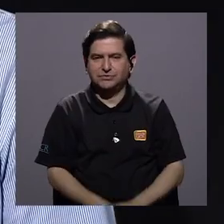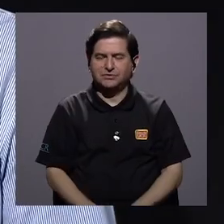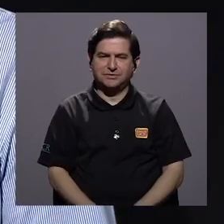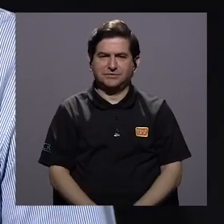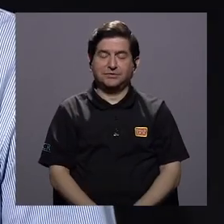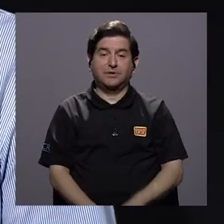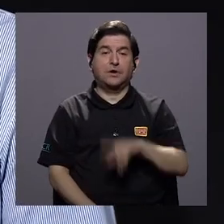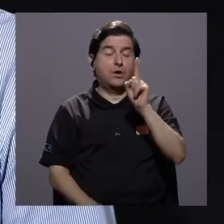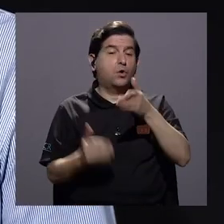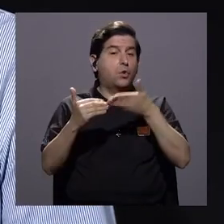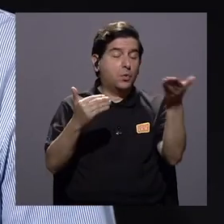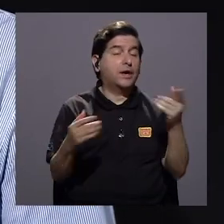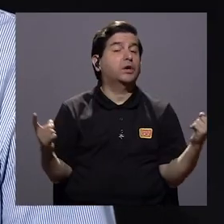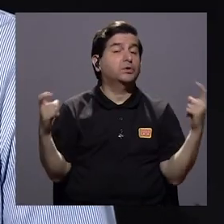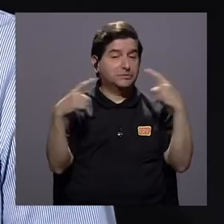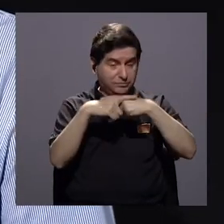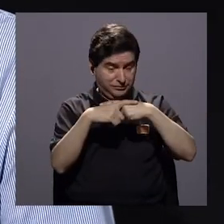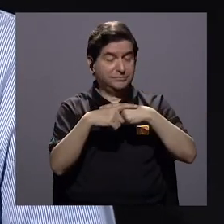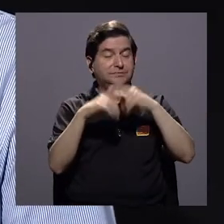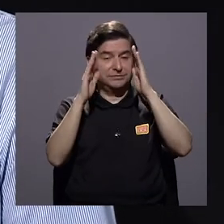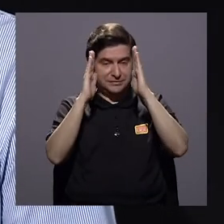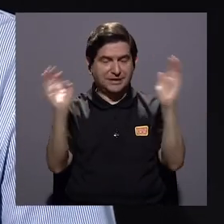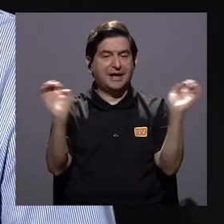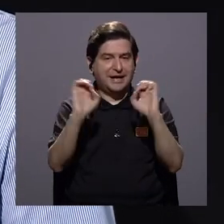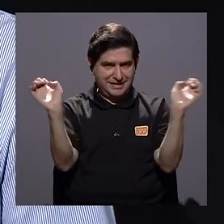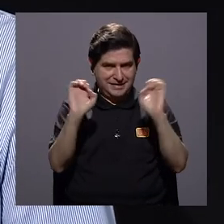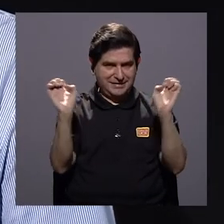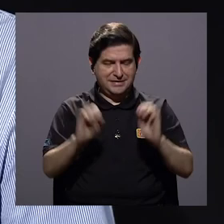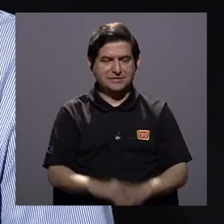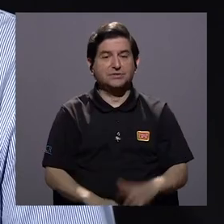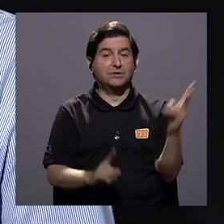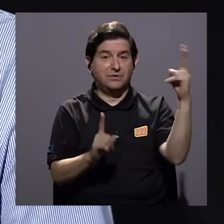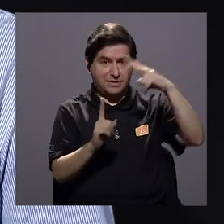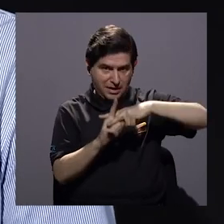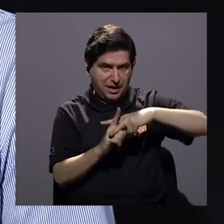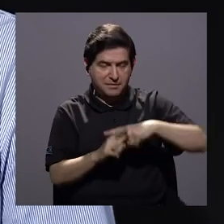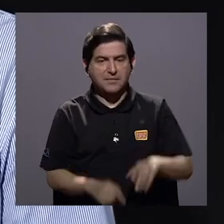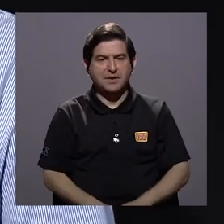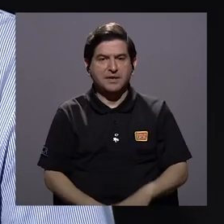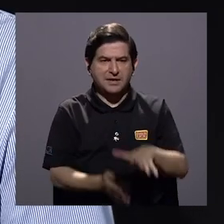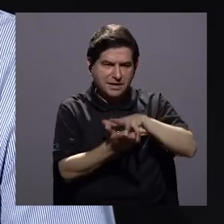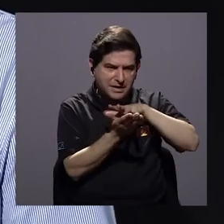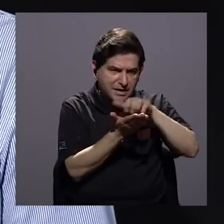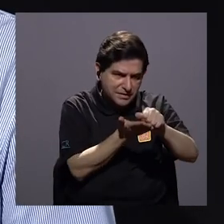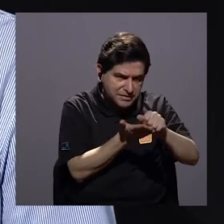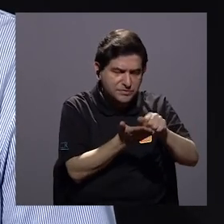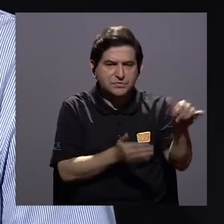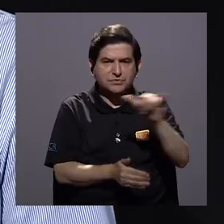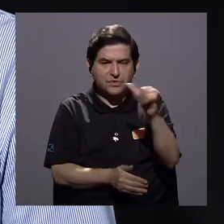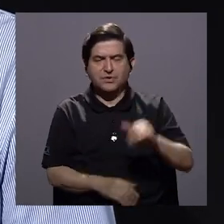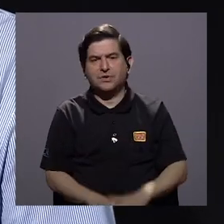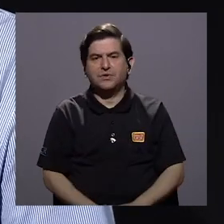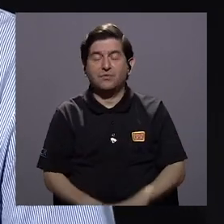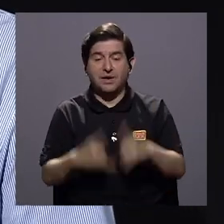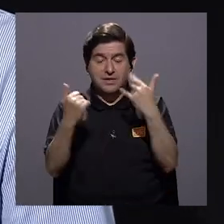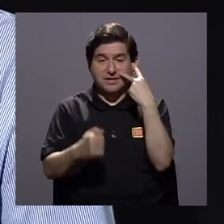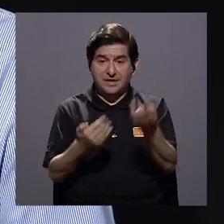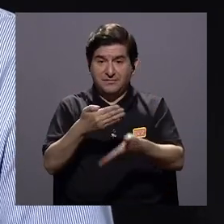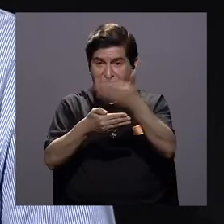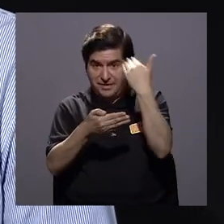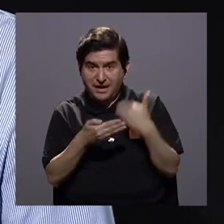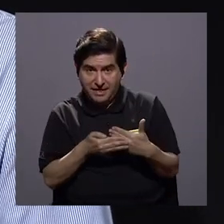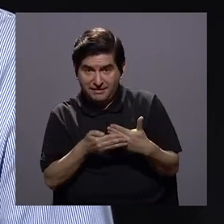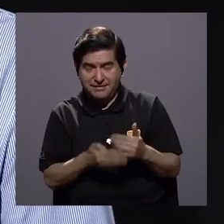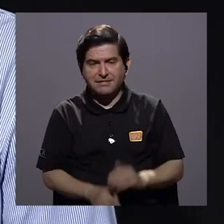Leonardo si una cosa compleja de la atención de las emergencias y esto aplica tanto para los desastres como para lo que hemos